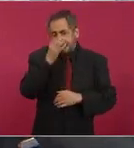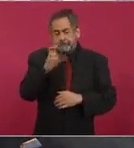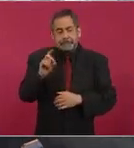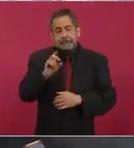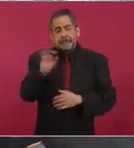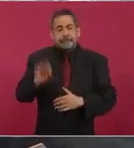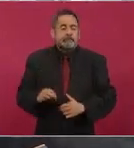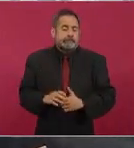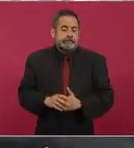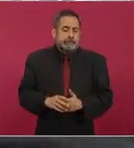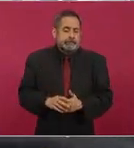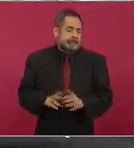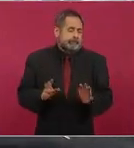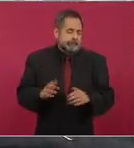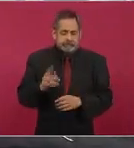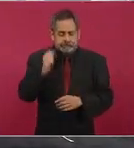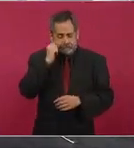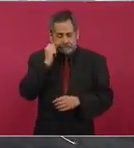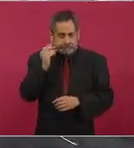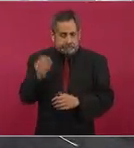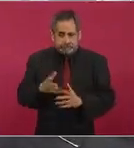De todas maneras,